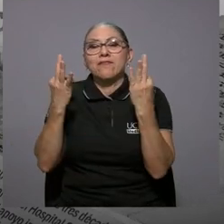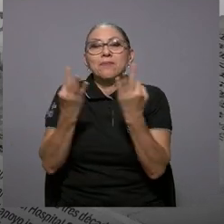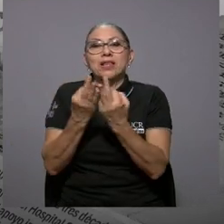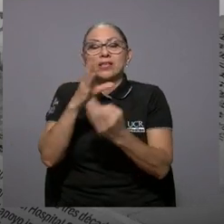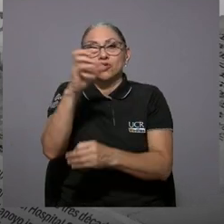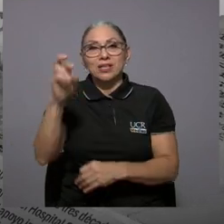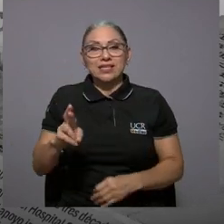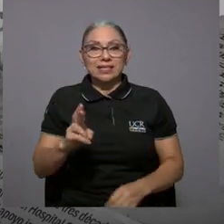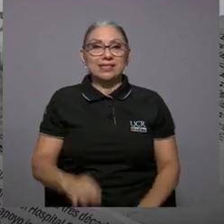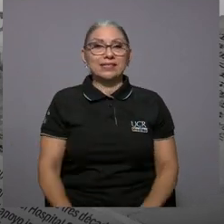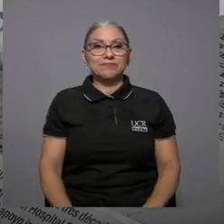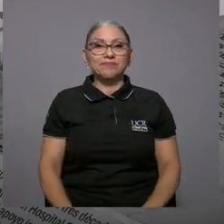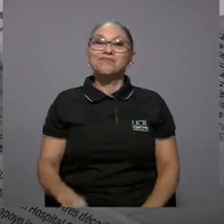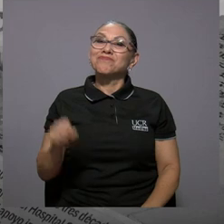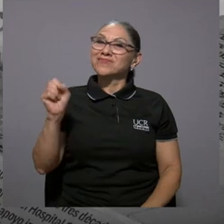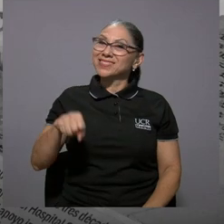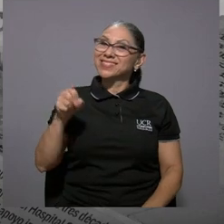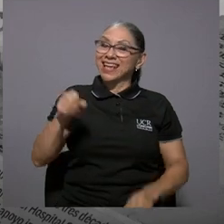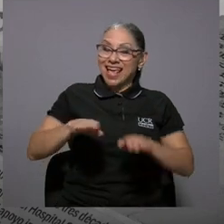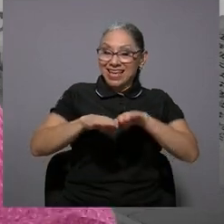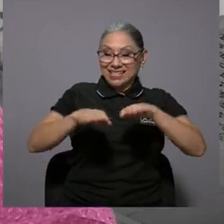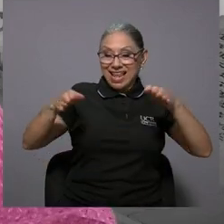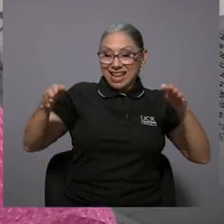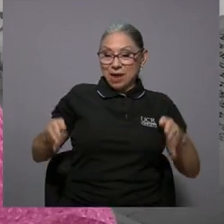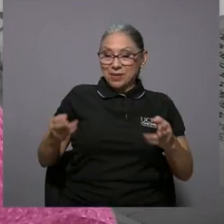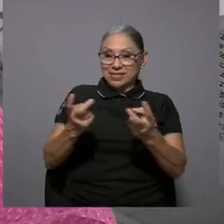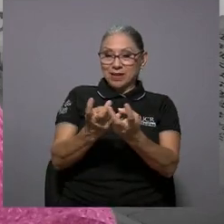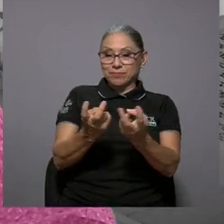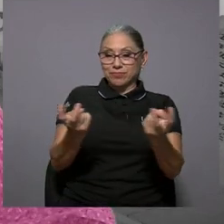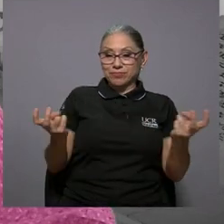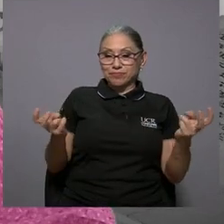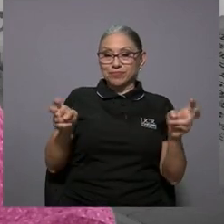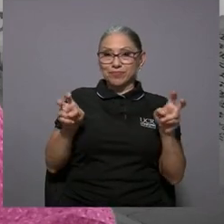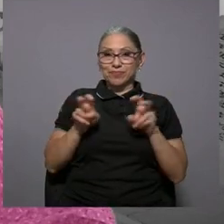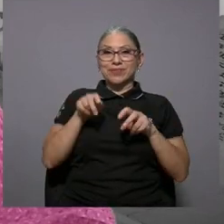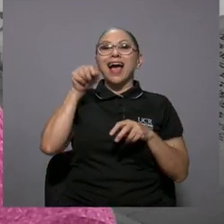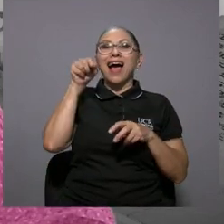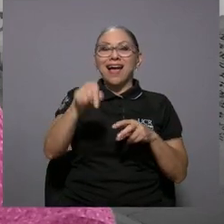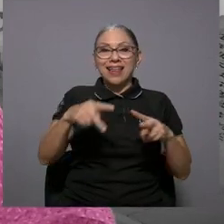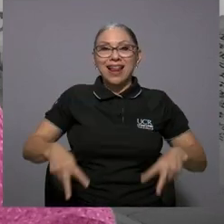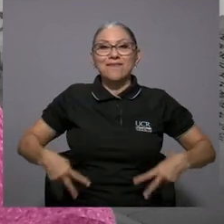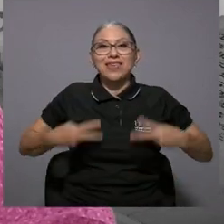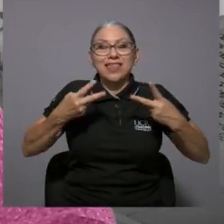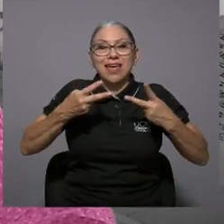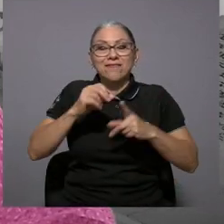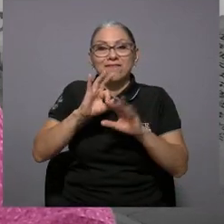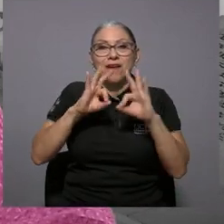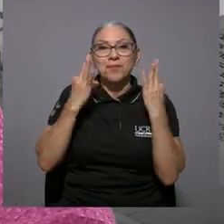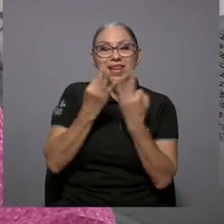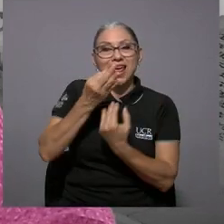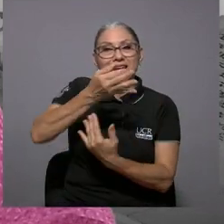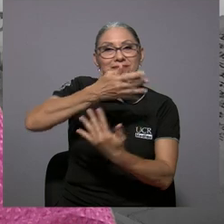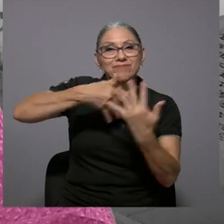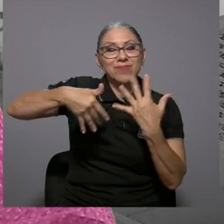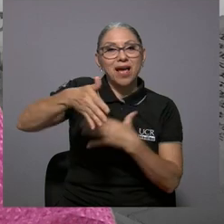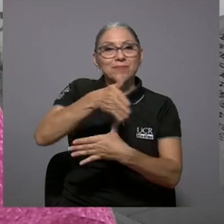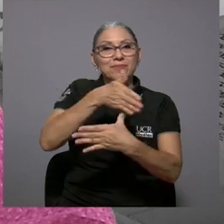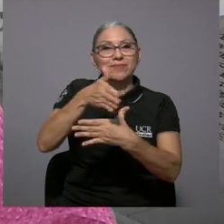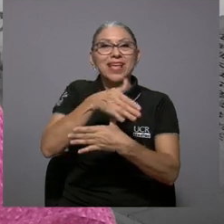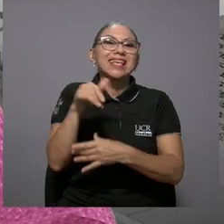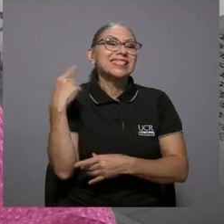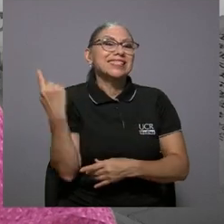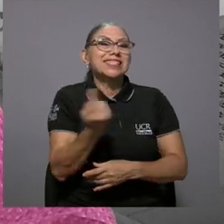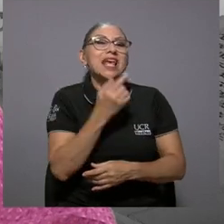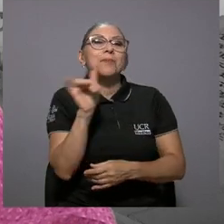inquietudes en las familias costarricenses bueno es que en la mesa es donde se vive la vida familiar verdad